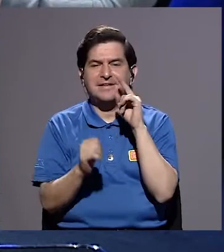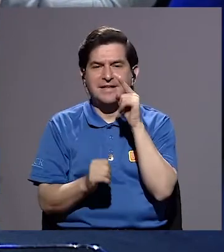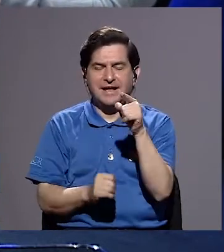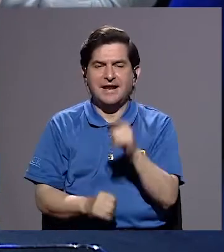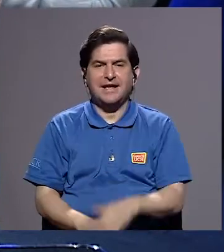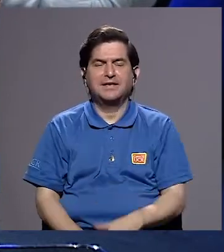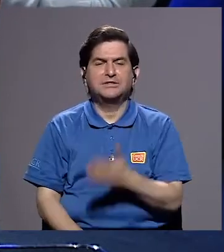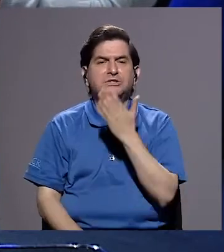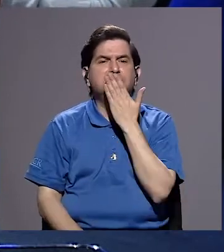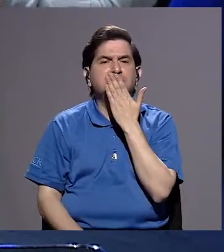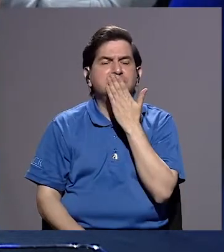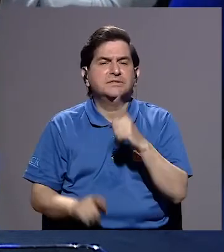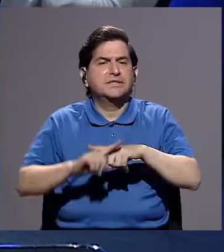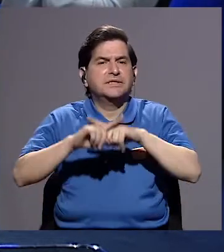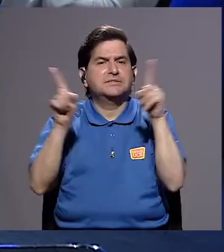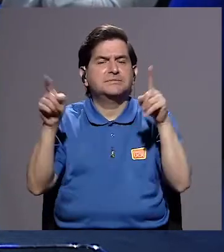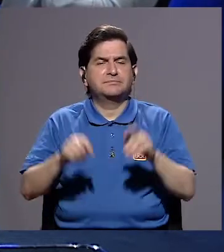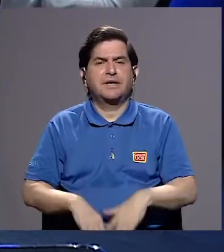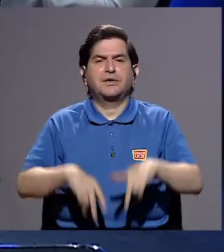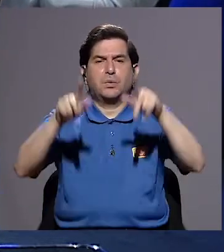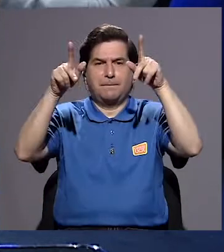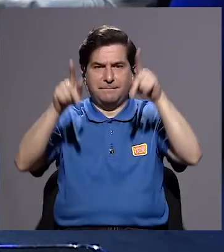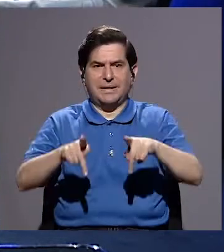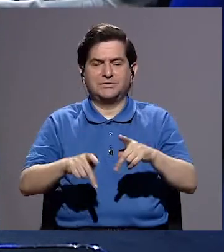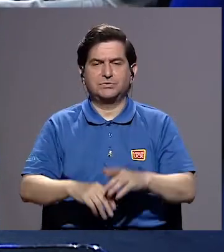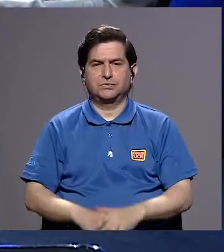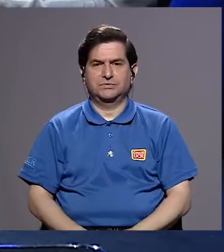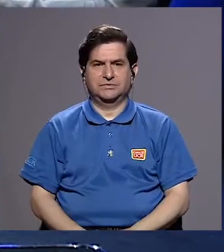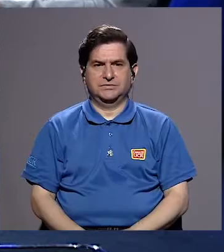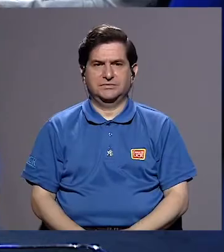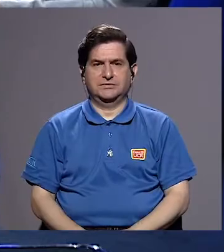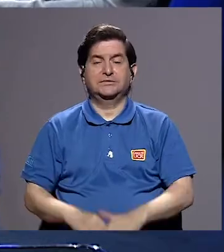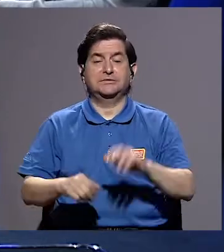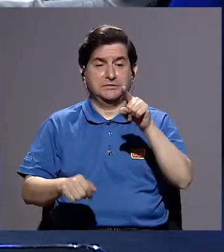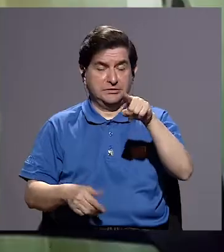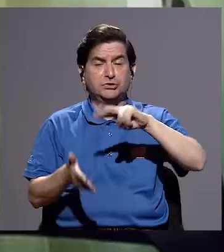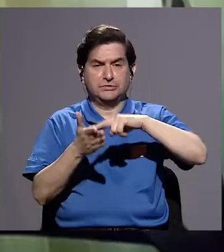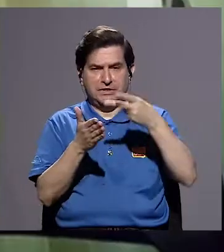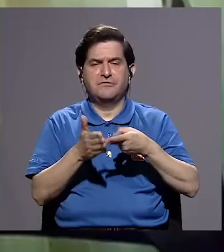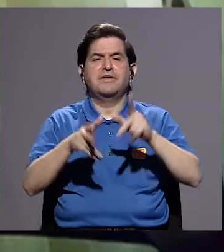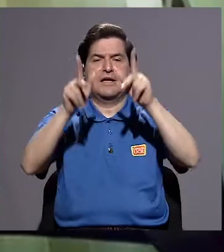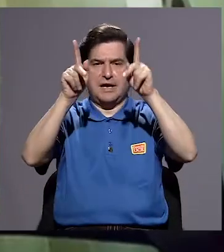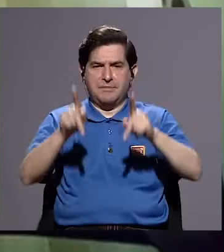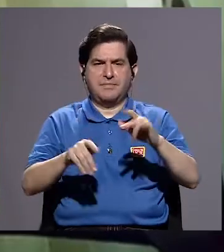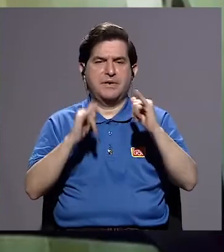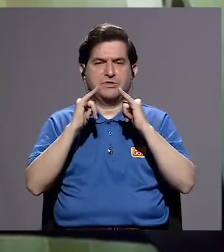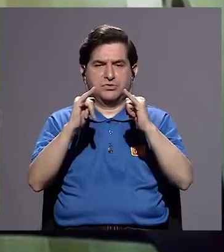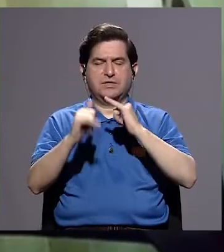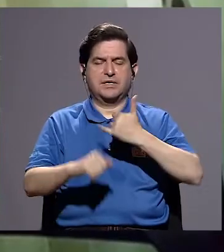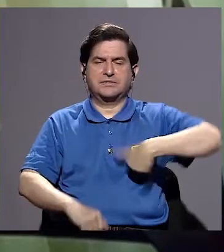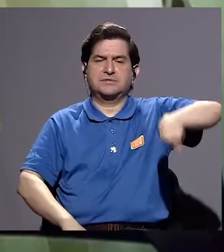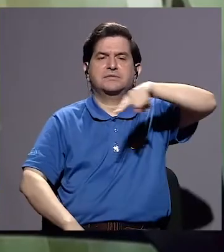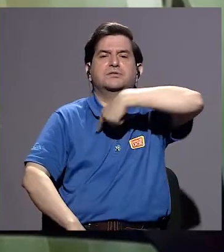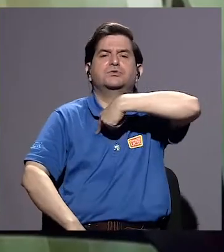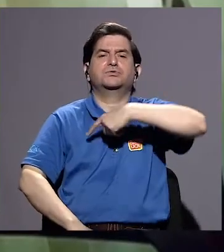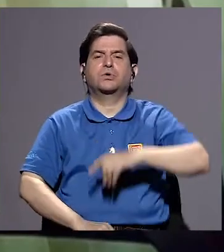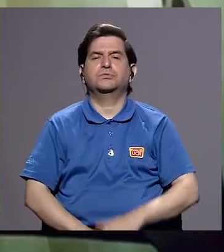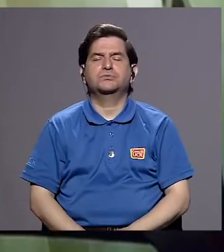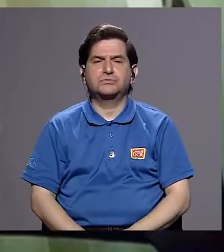que ellos son indígenas, pero que son personas, son personas como todos nosotros,